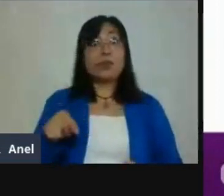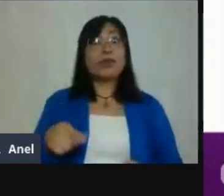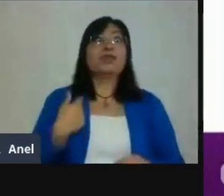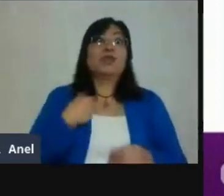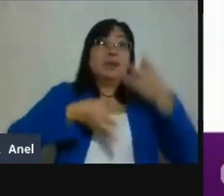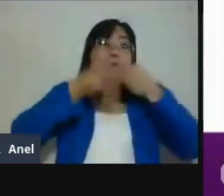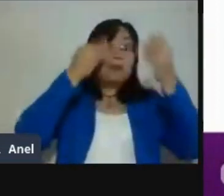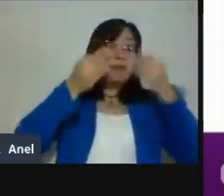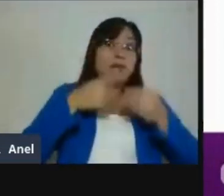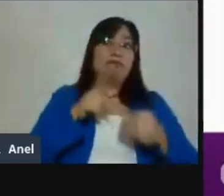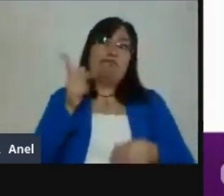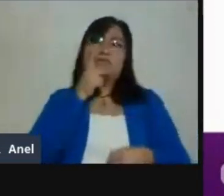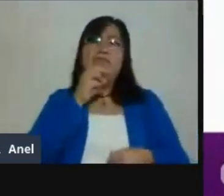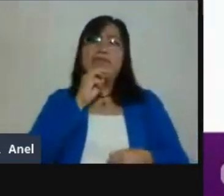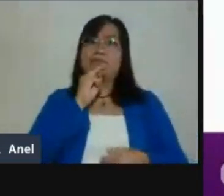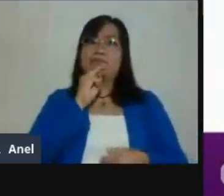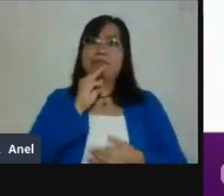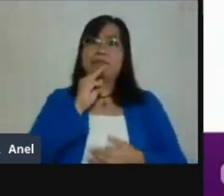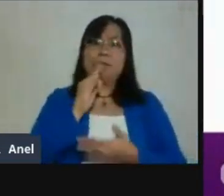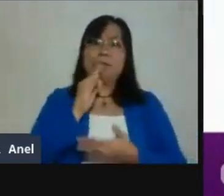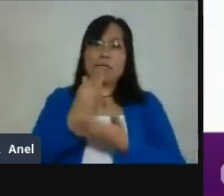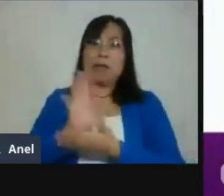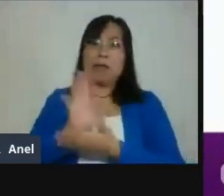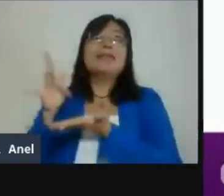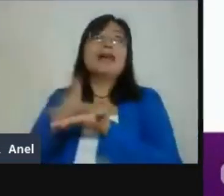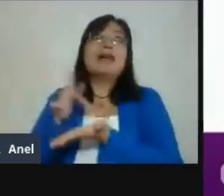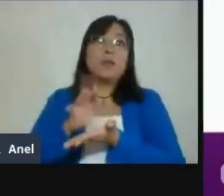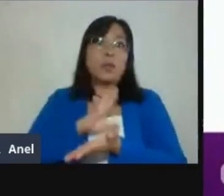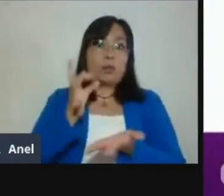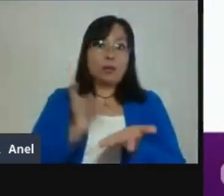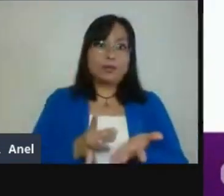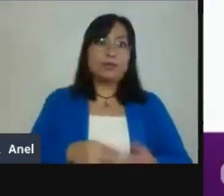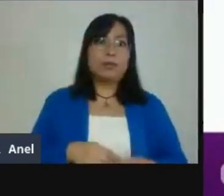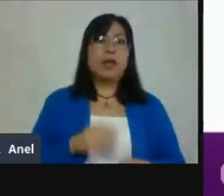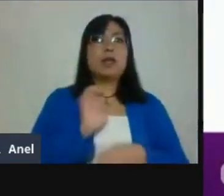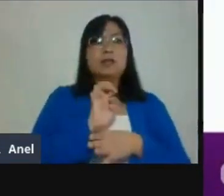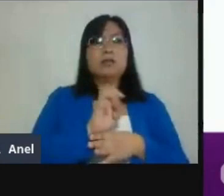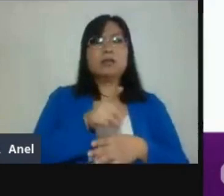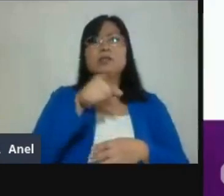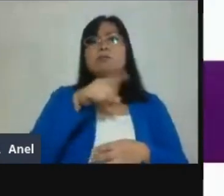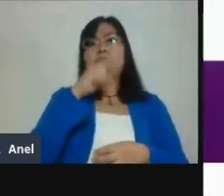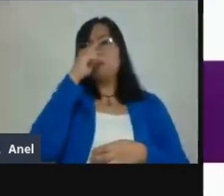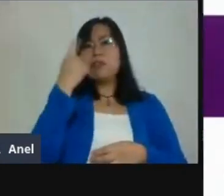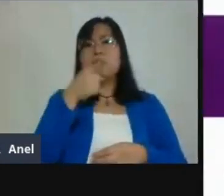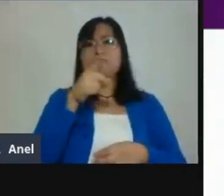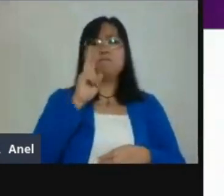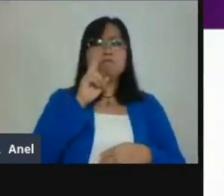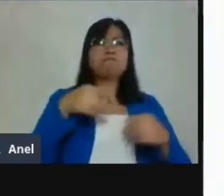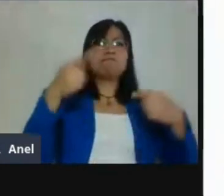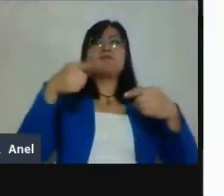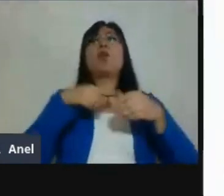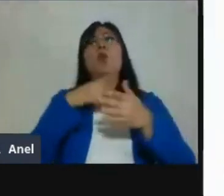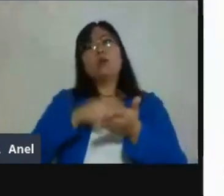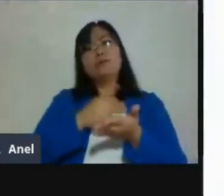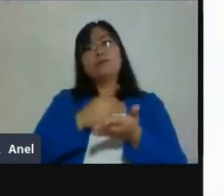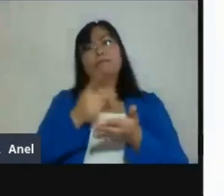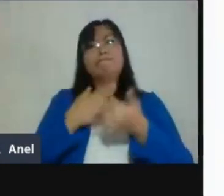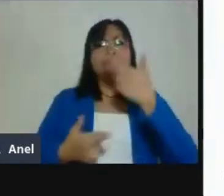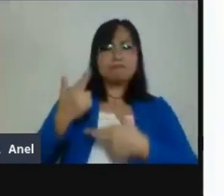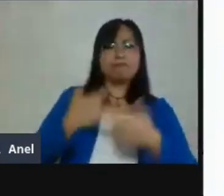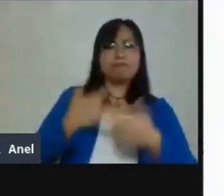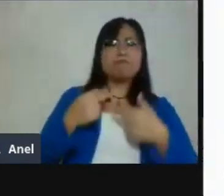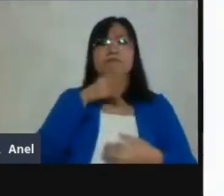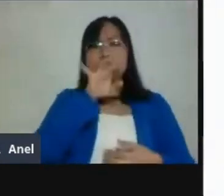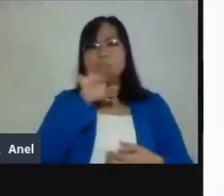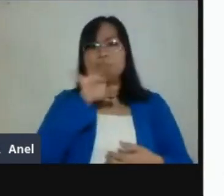pausa y puede regresar las veces que sea necesaria para continuar con la actividad, ¿no? Entonces, aquí también ya tenemos algo de